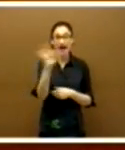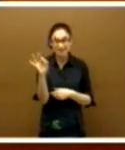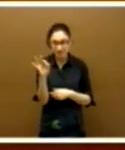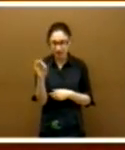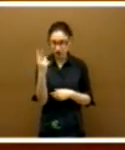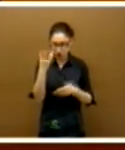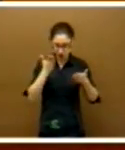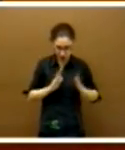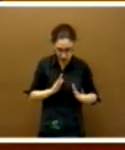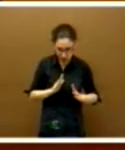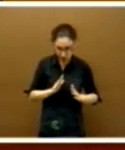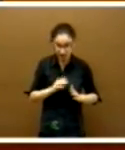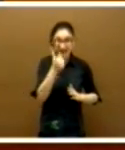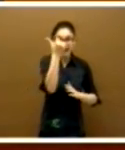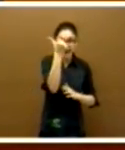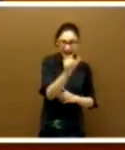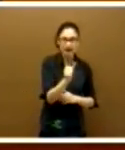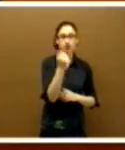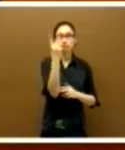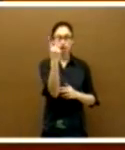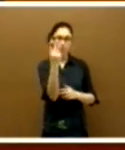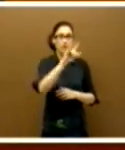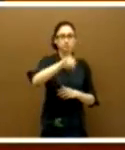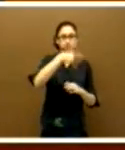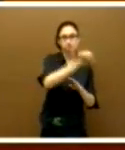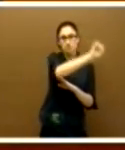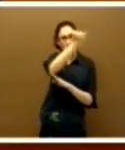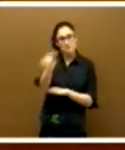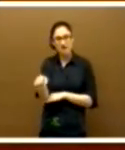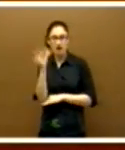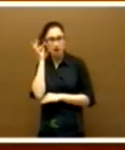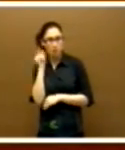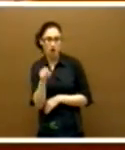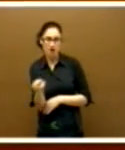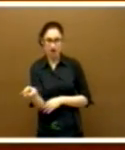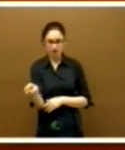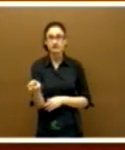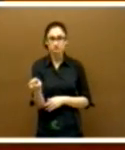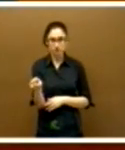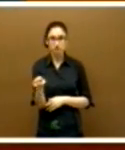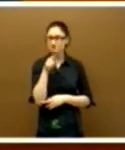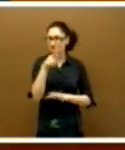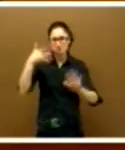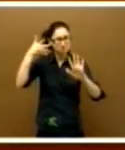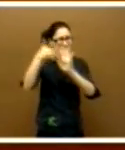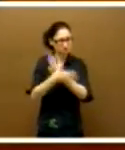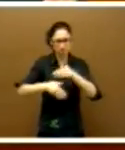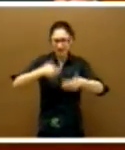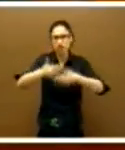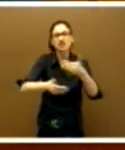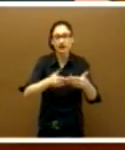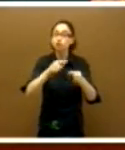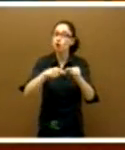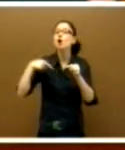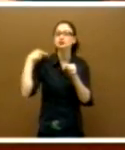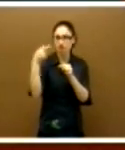estará dos niveles retributivos por encima de ella y arrastrará esos dos niveles retributivos durante toda la vida con las consecuencias que